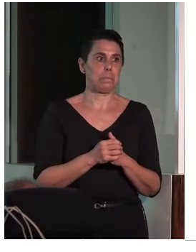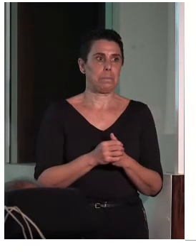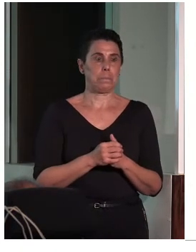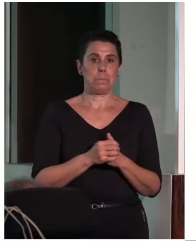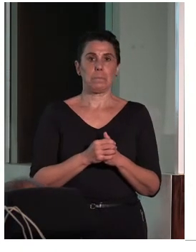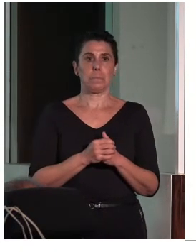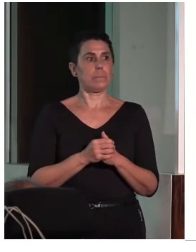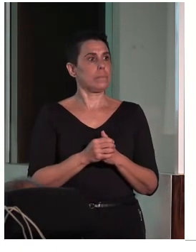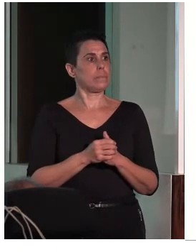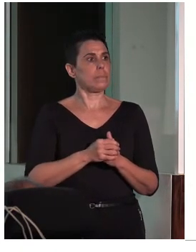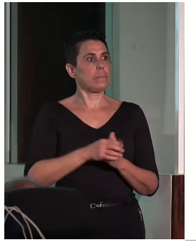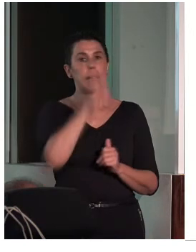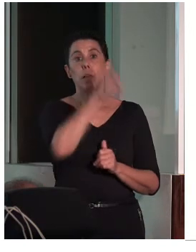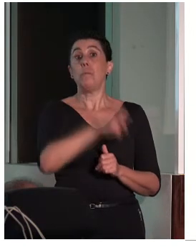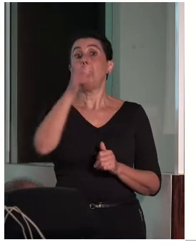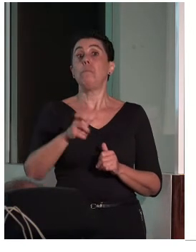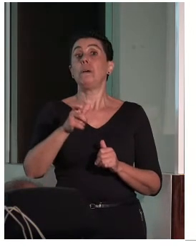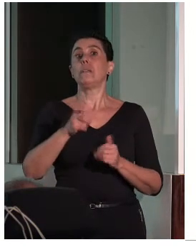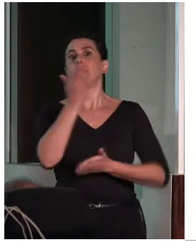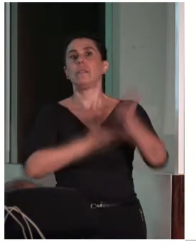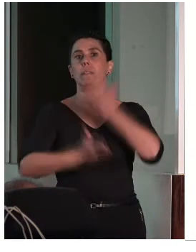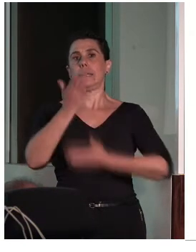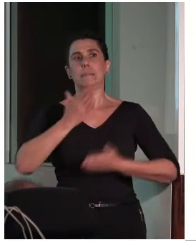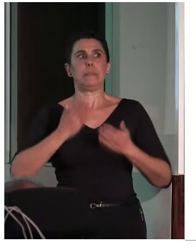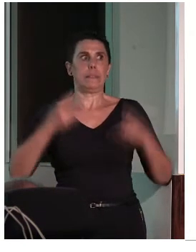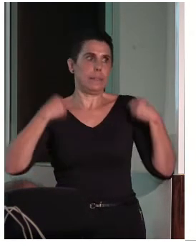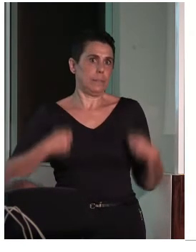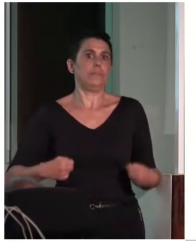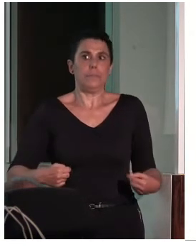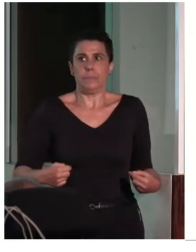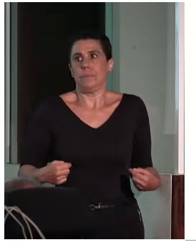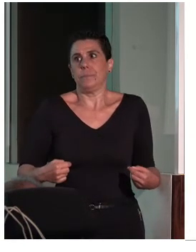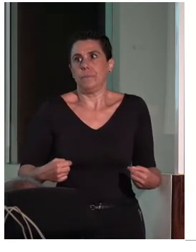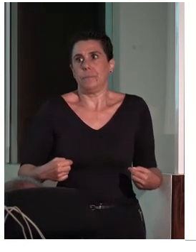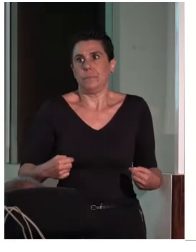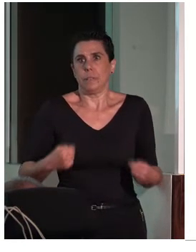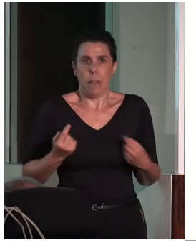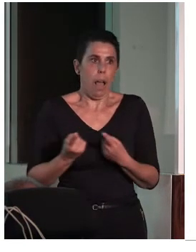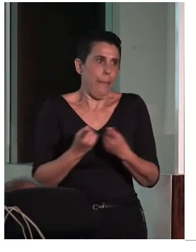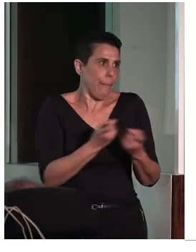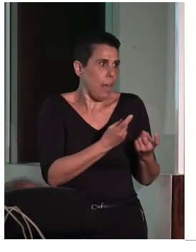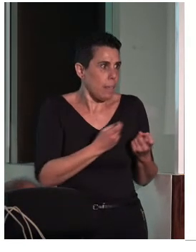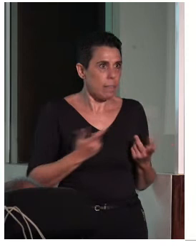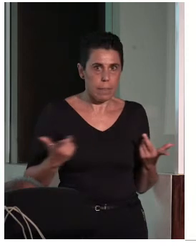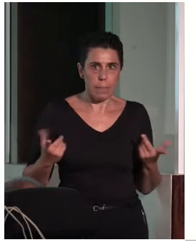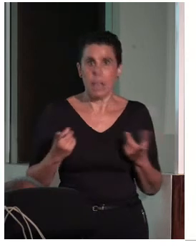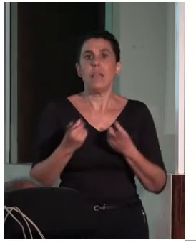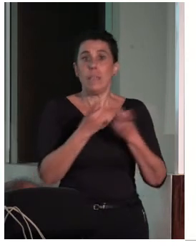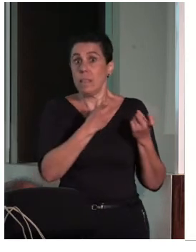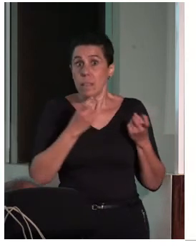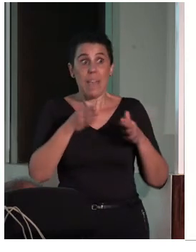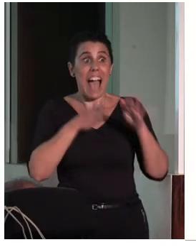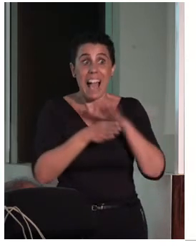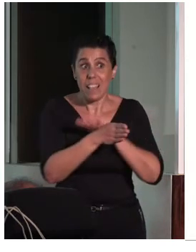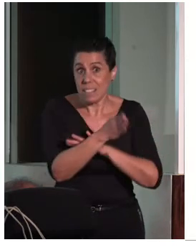Las personas con discapacidad física, pues tenemos muchas necesidades en cuanto a la accesibilidad en el